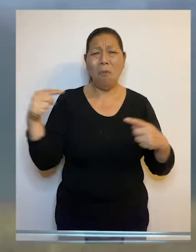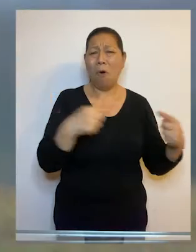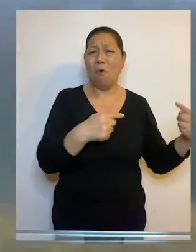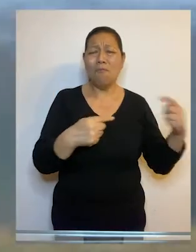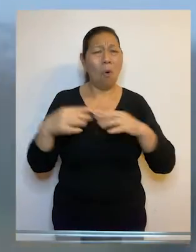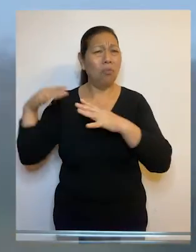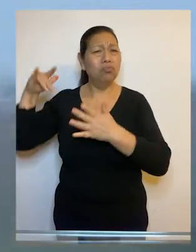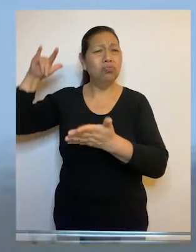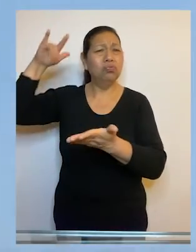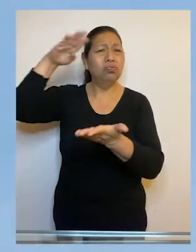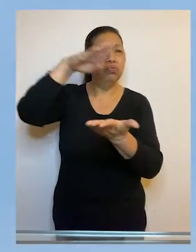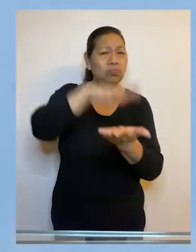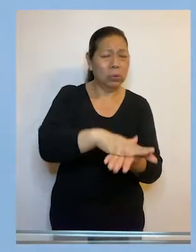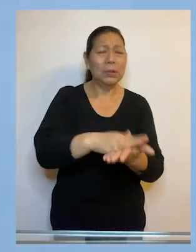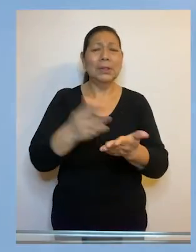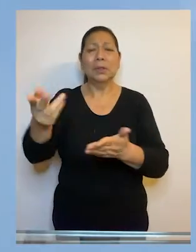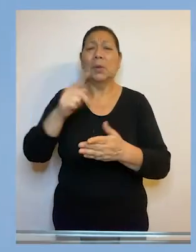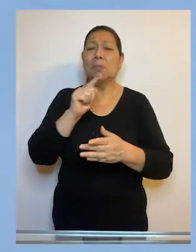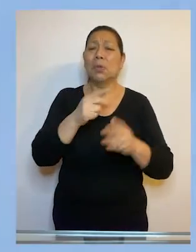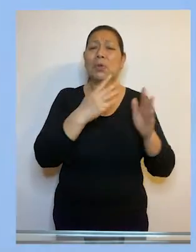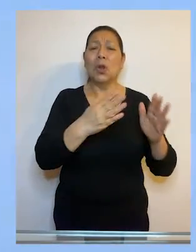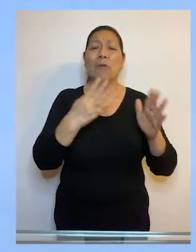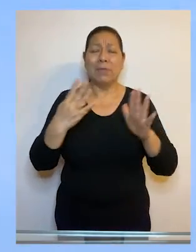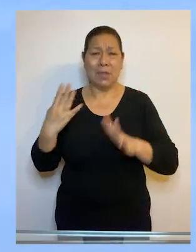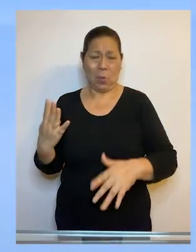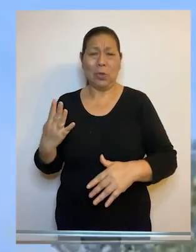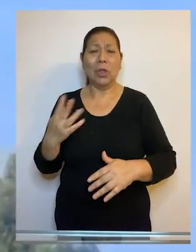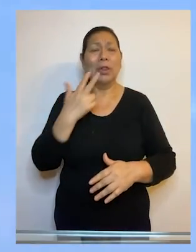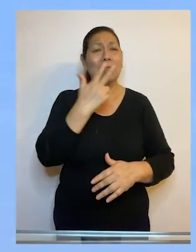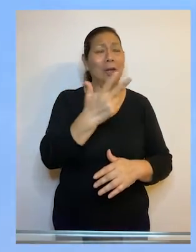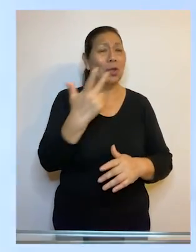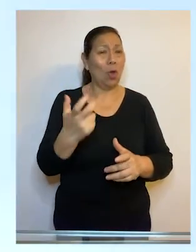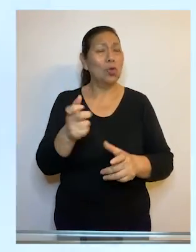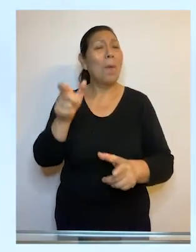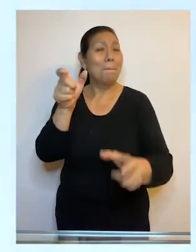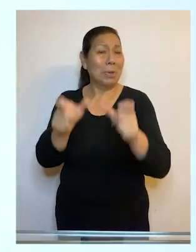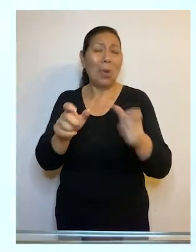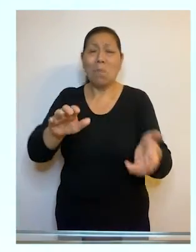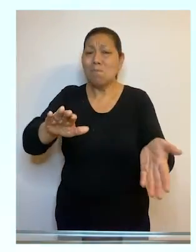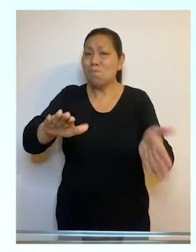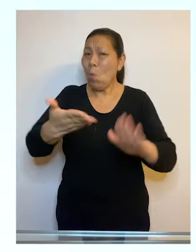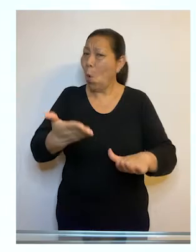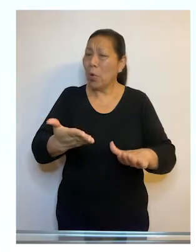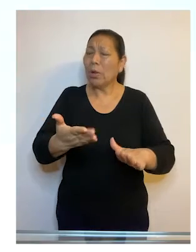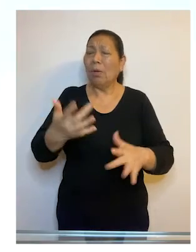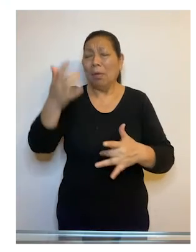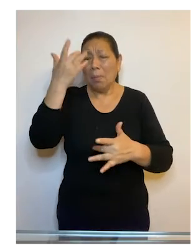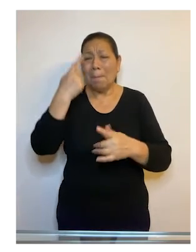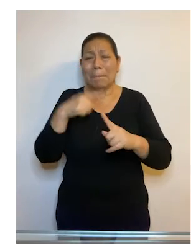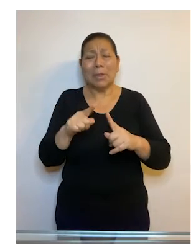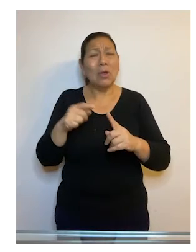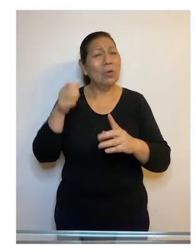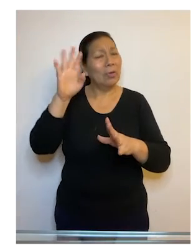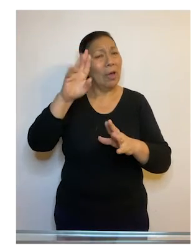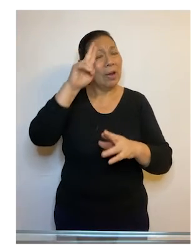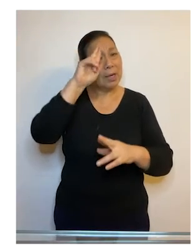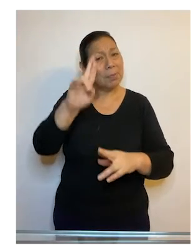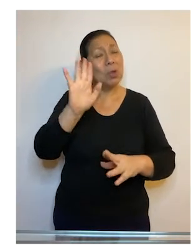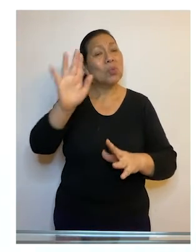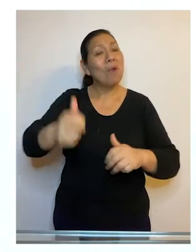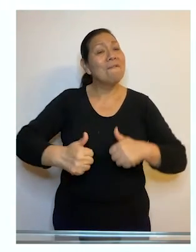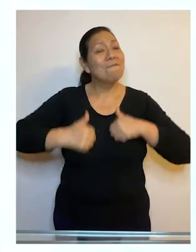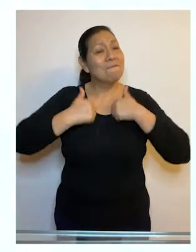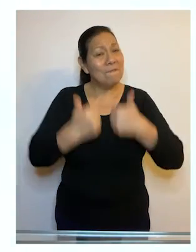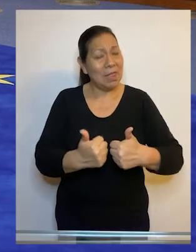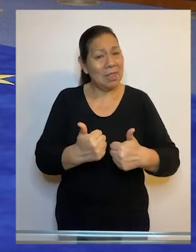bombardeados por aviones militares en 1994 y 38 personas perdieron la vida o resultaron heridas, violándose el